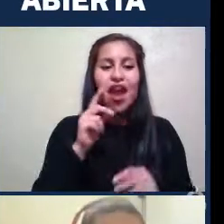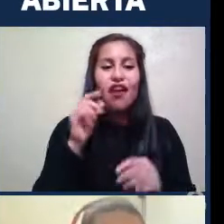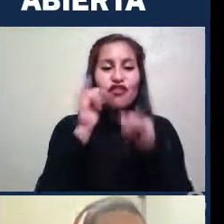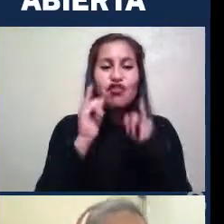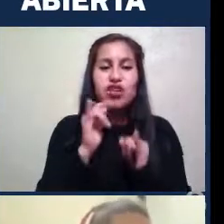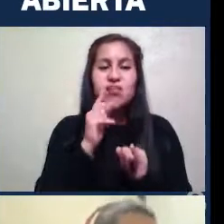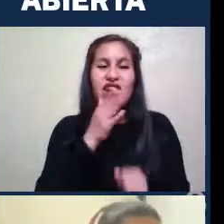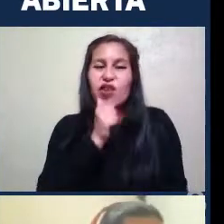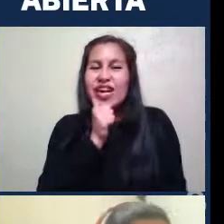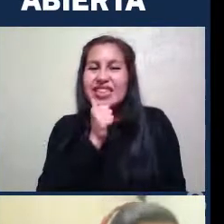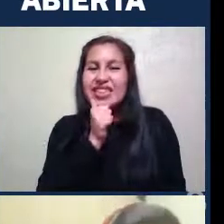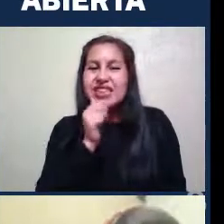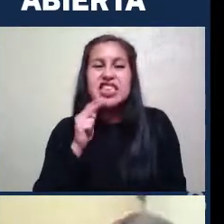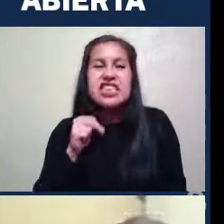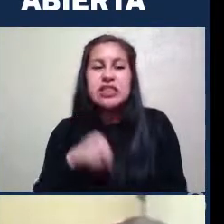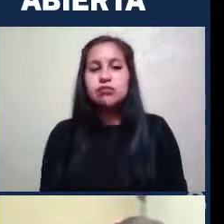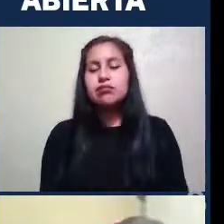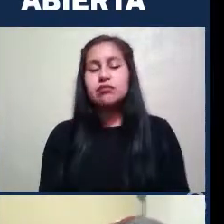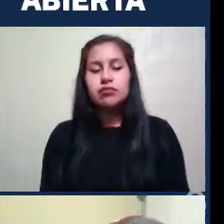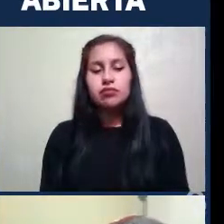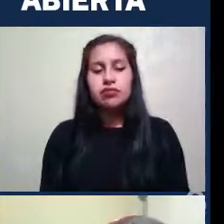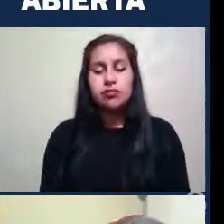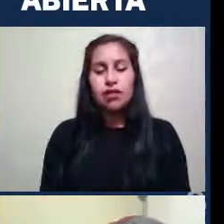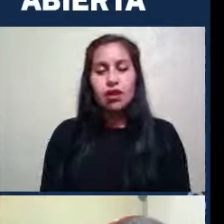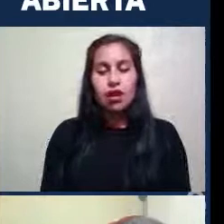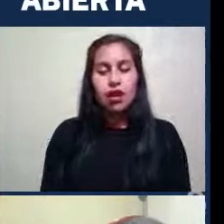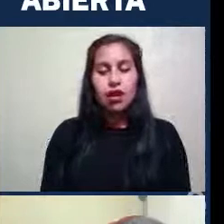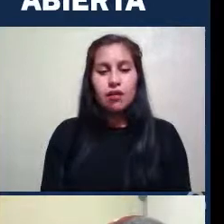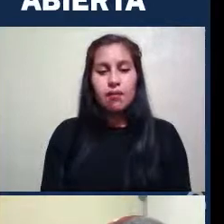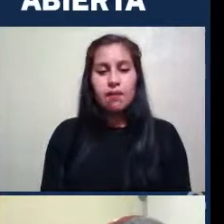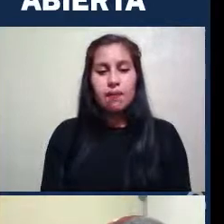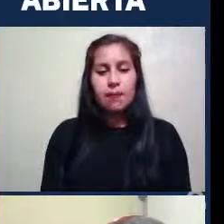Bien Ambas respuestas Son